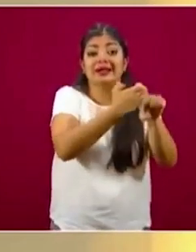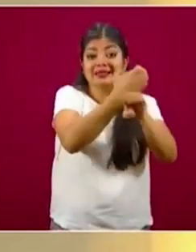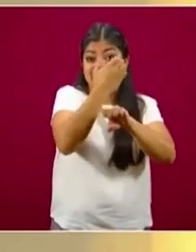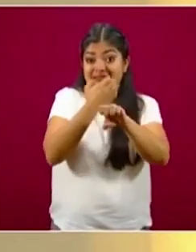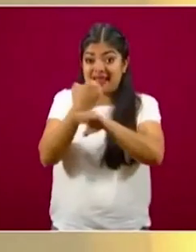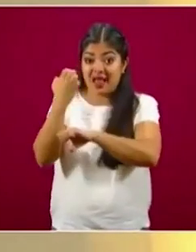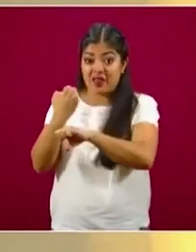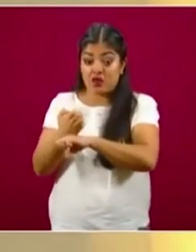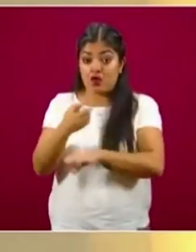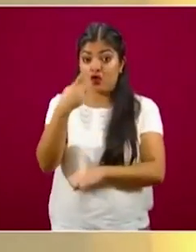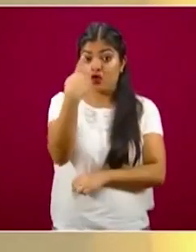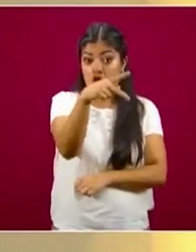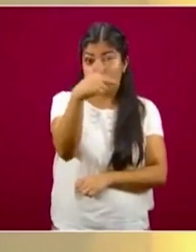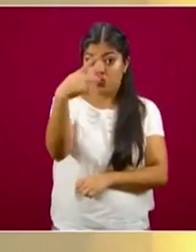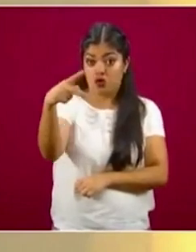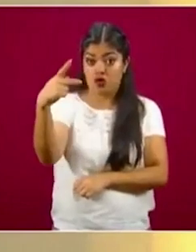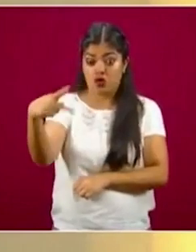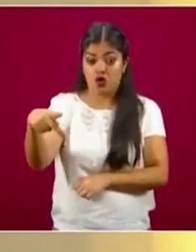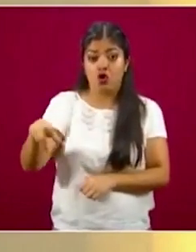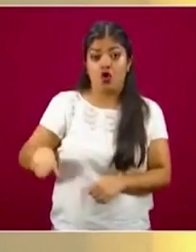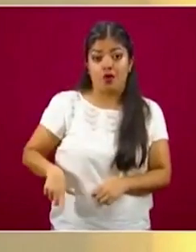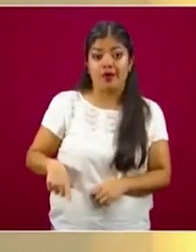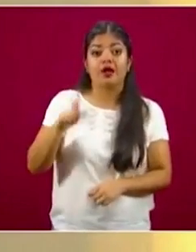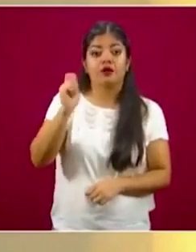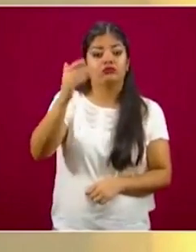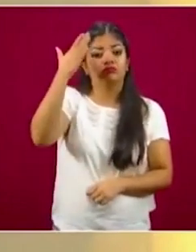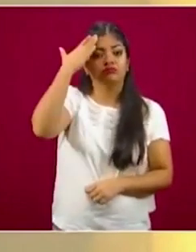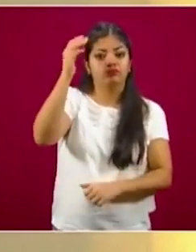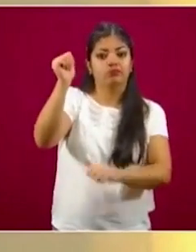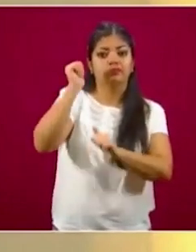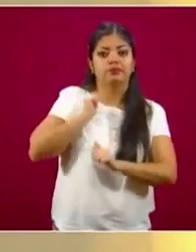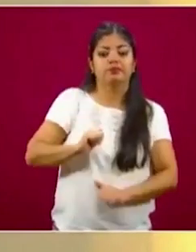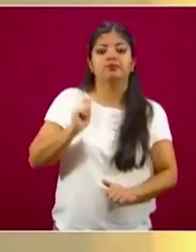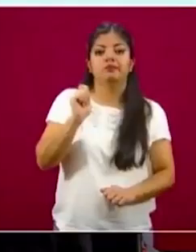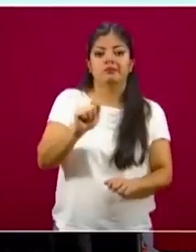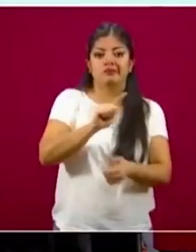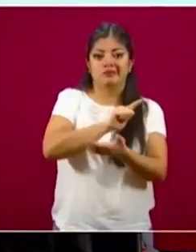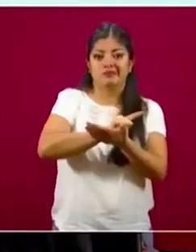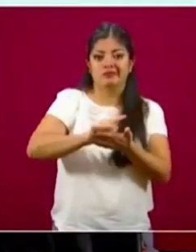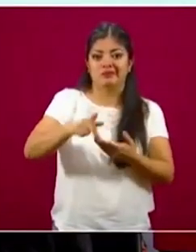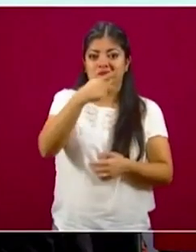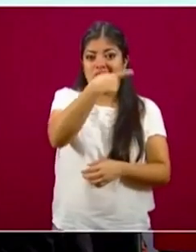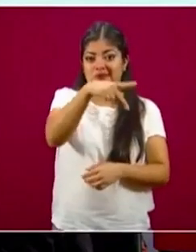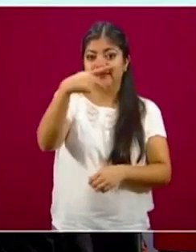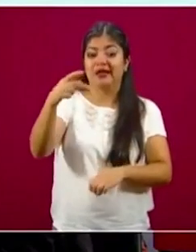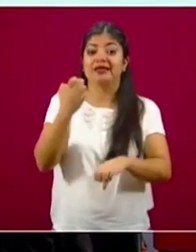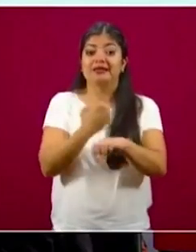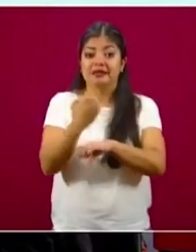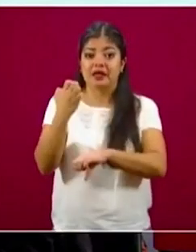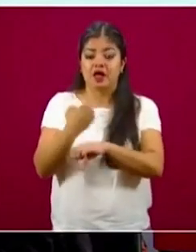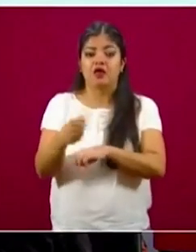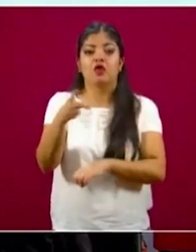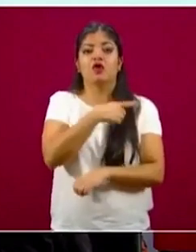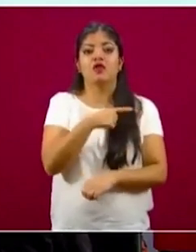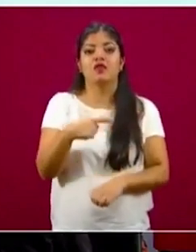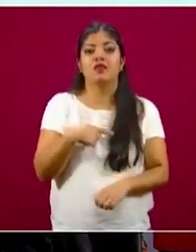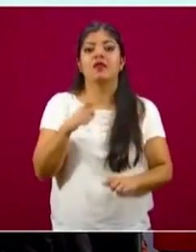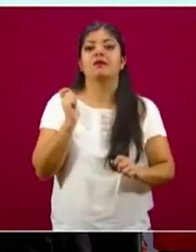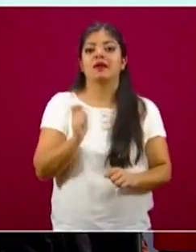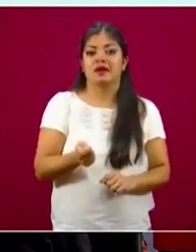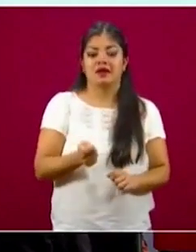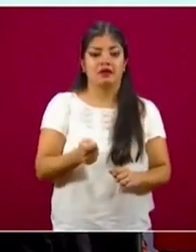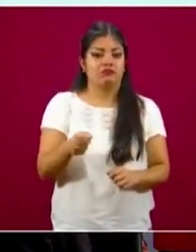sus gobiernos, quienes son autoridades sanitarias de carácter estatal, tomarán en sus manos